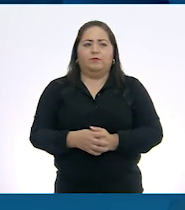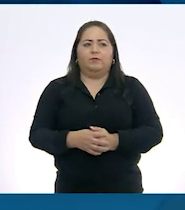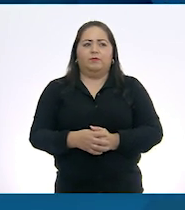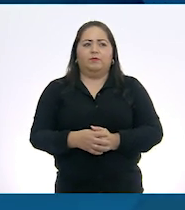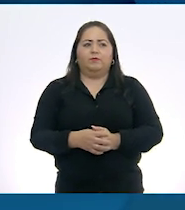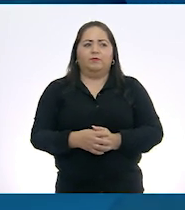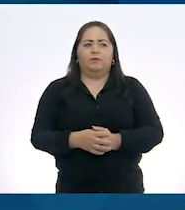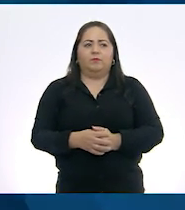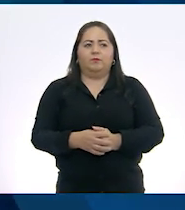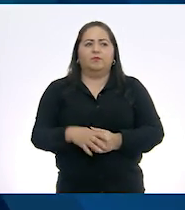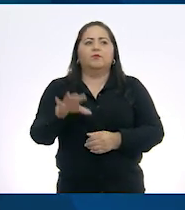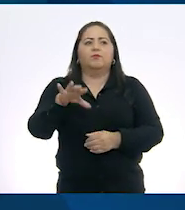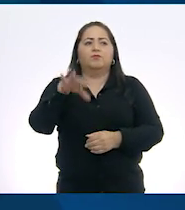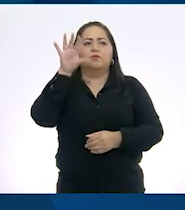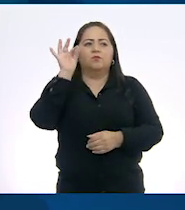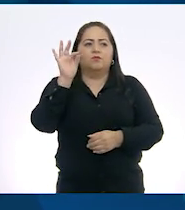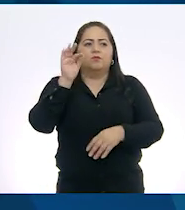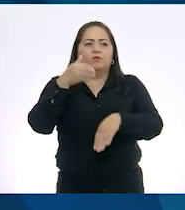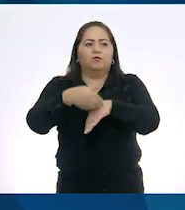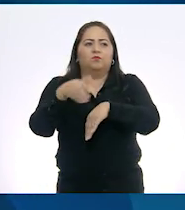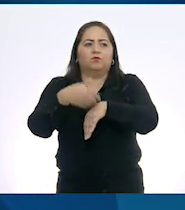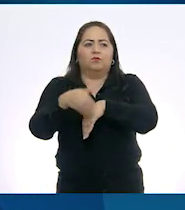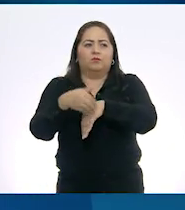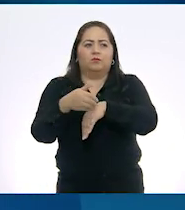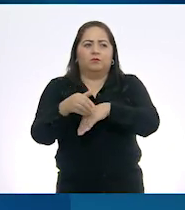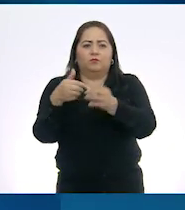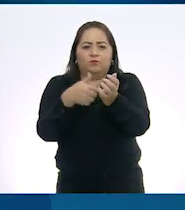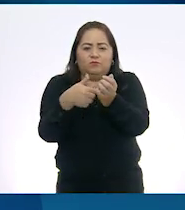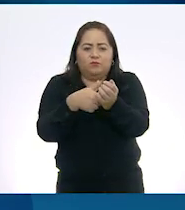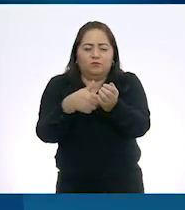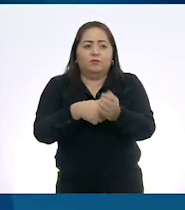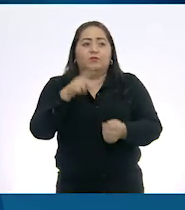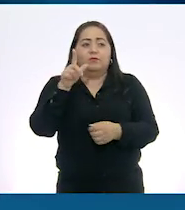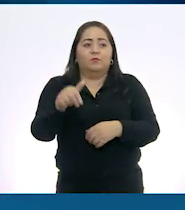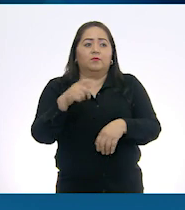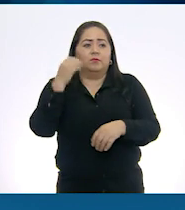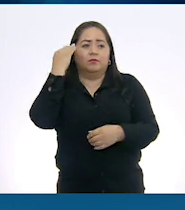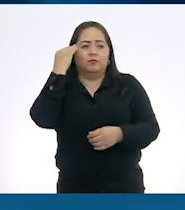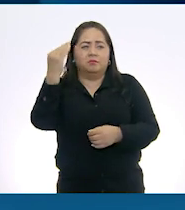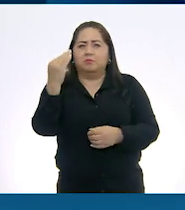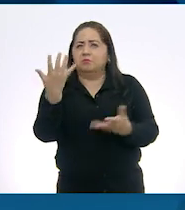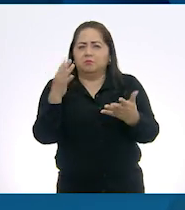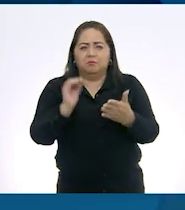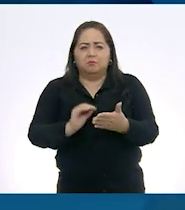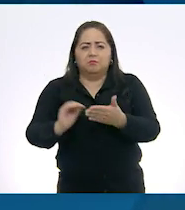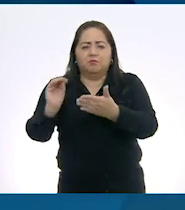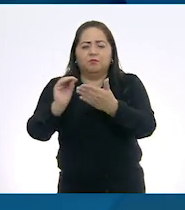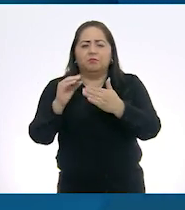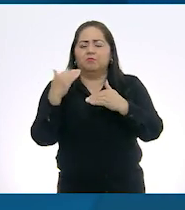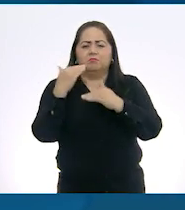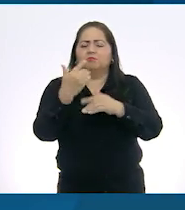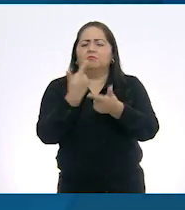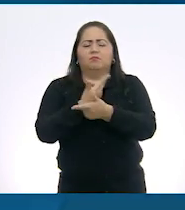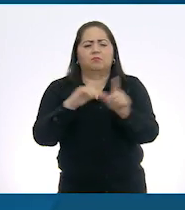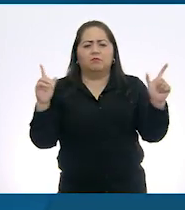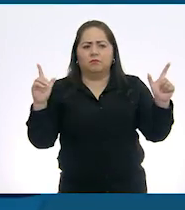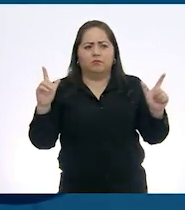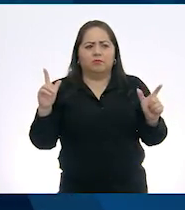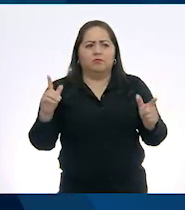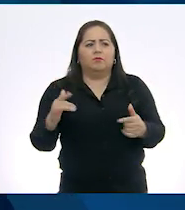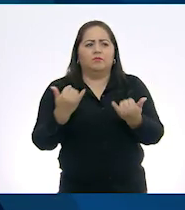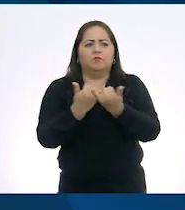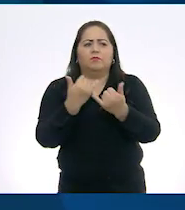Encuentro a los números escondidos. En tiempo, voy a poner ilimitado. Y en intentos,